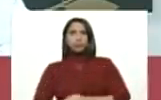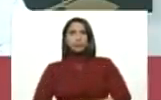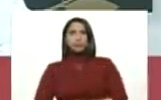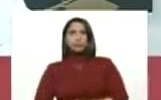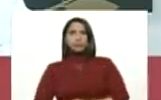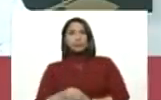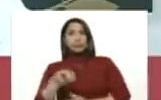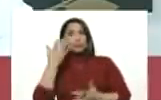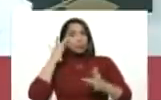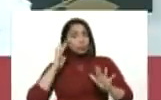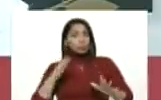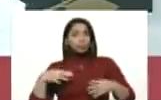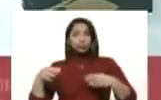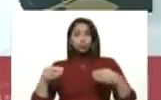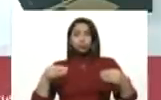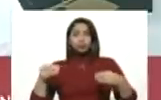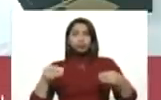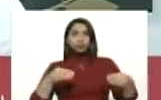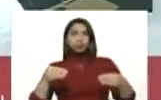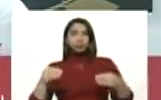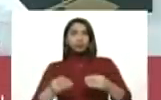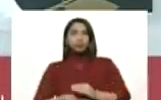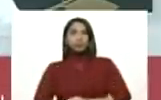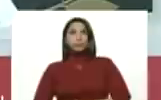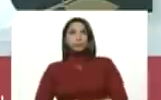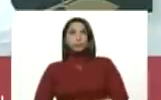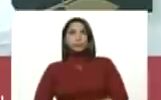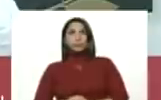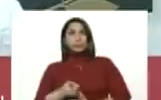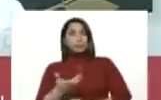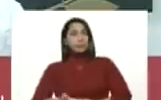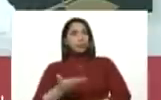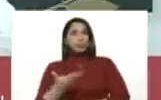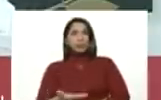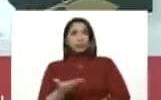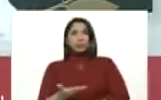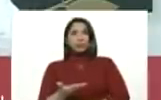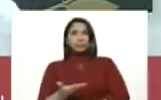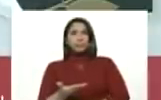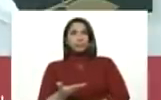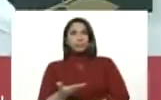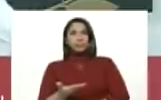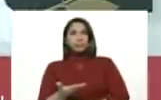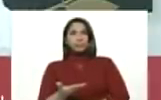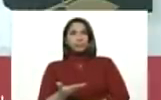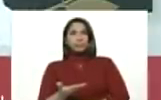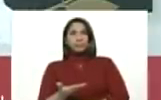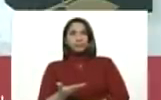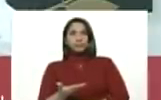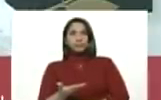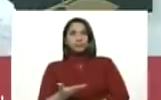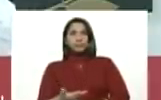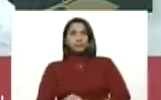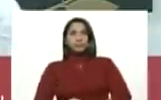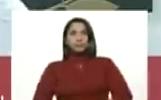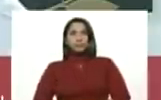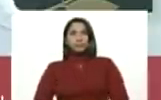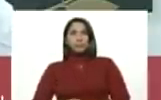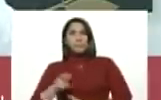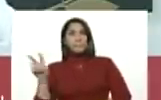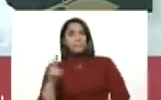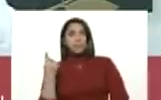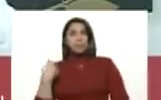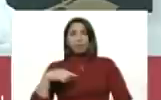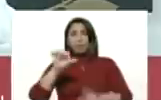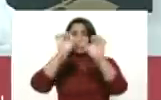Esa posibilidad de la flexibilización. Eso es muy importante. ¿Ve? Venezuela tiene